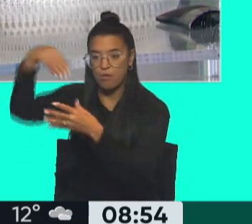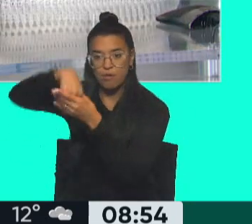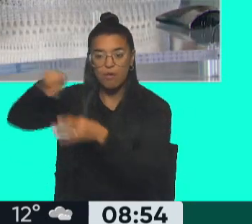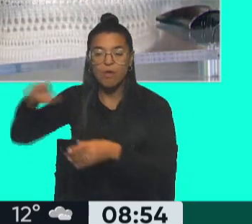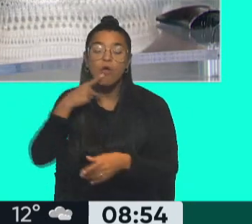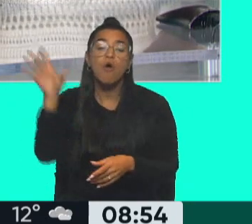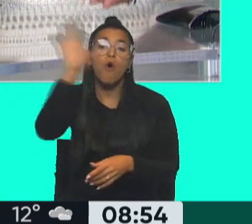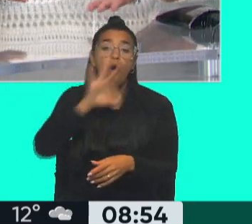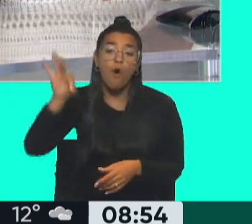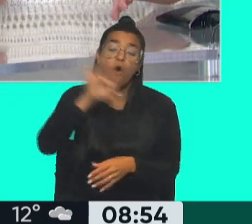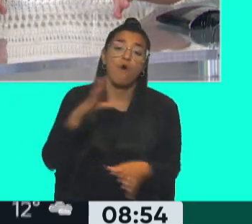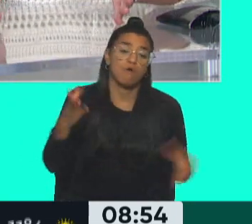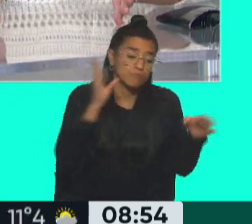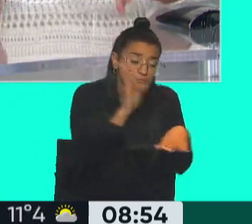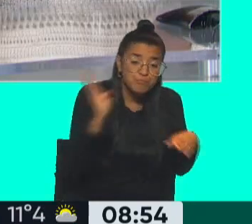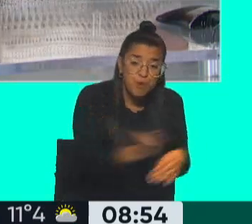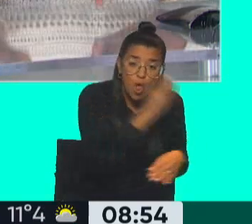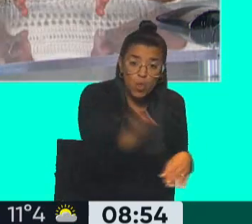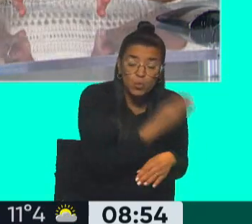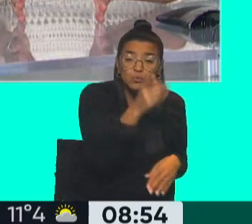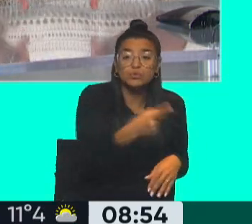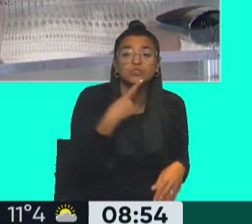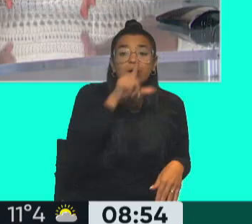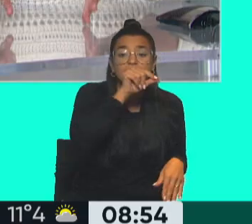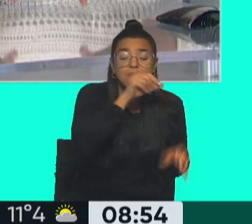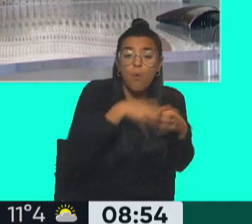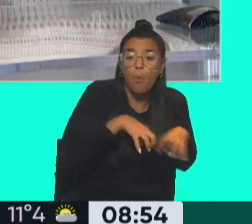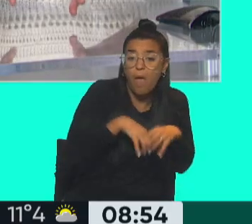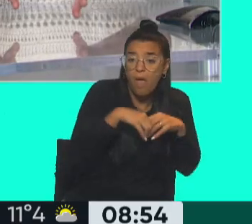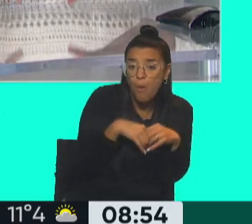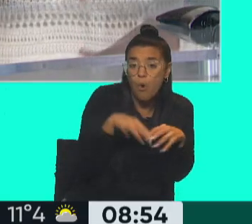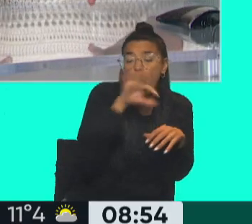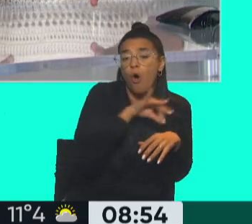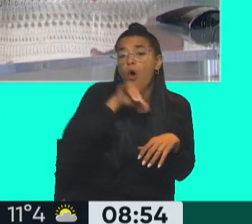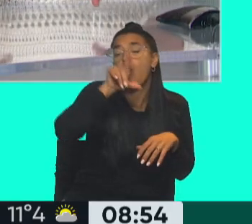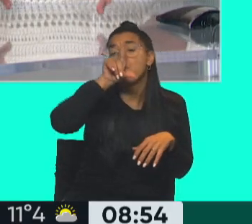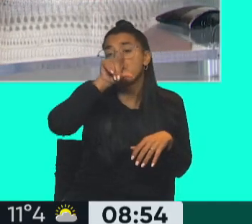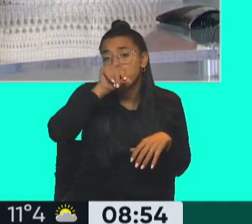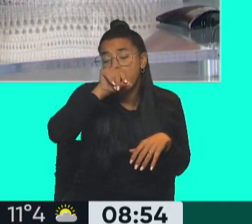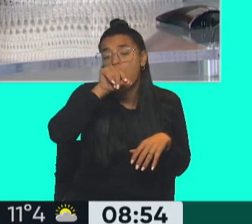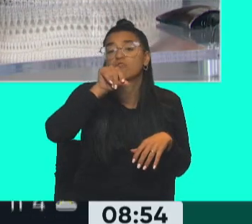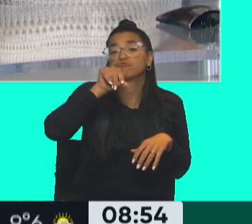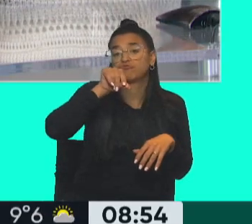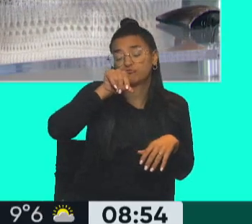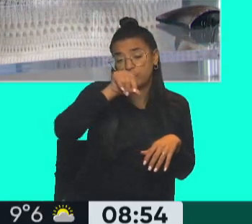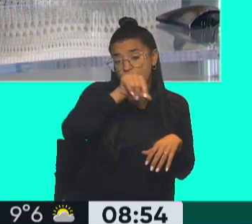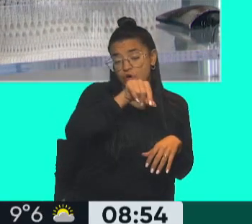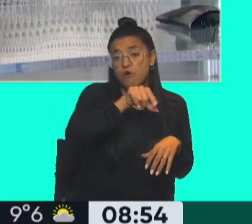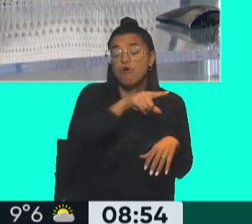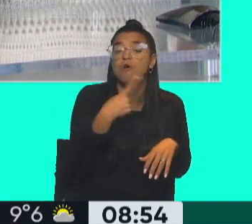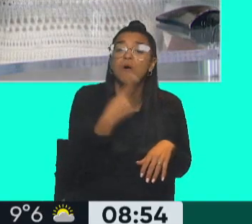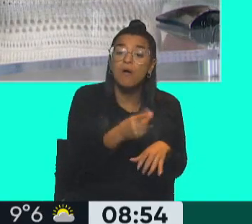o los establecimientos dedicados a la producción con gallinas ponedoras o pollos, parrilleros, por ejemplo, cuiden que